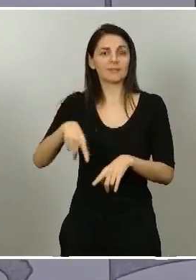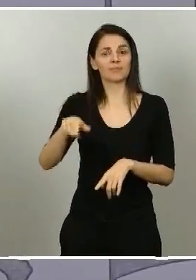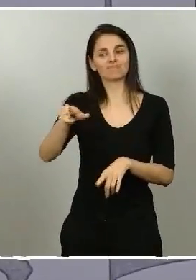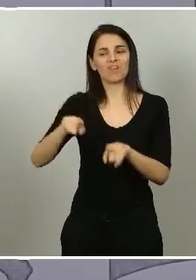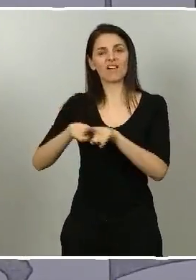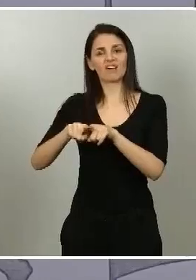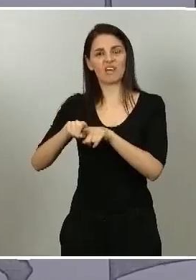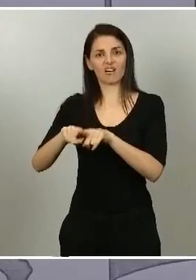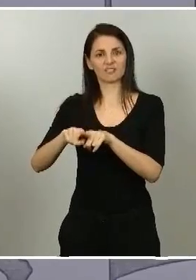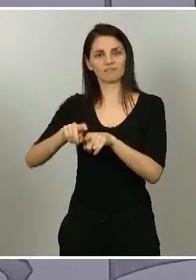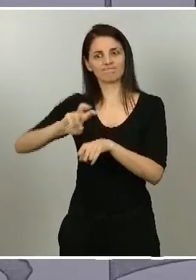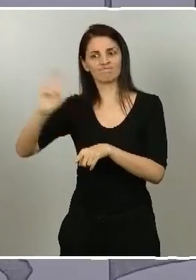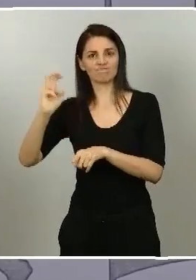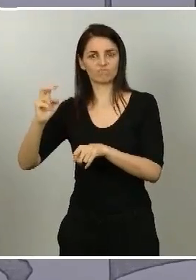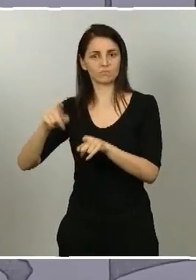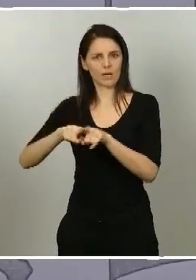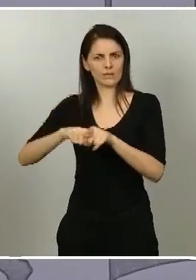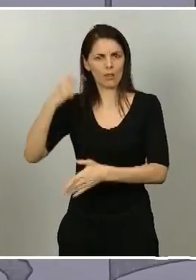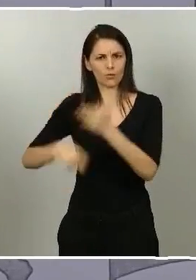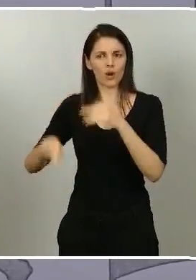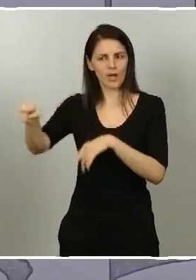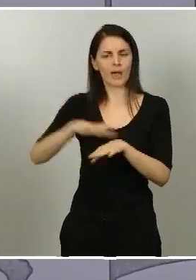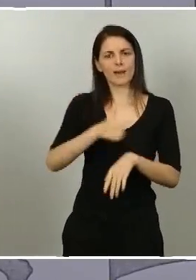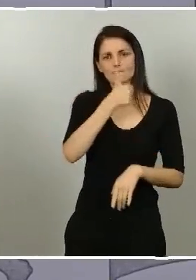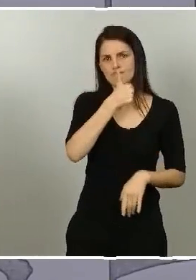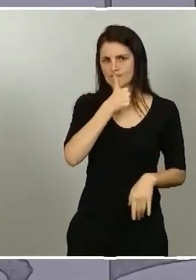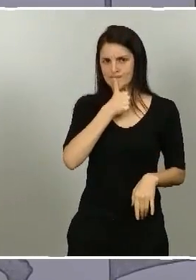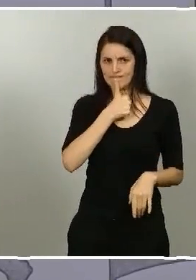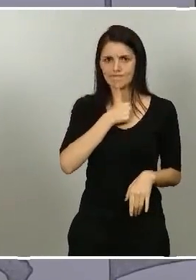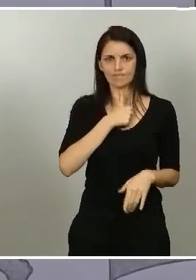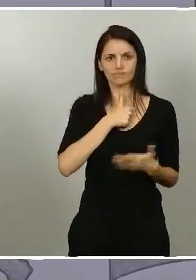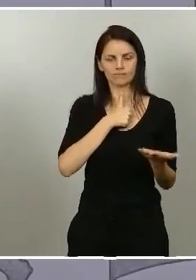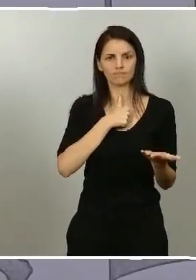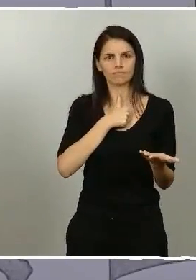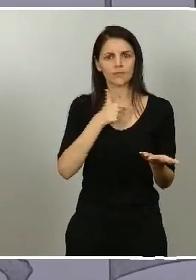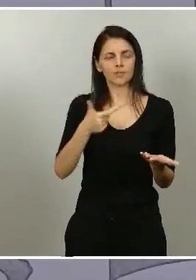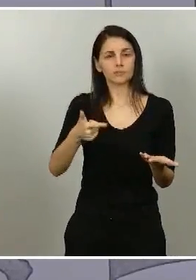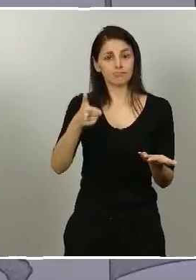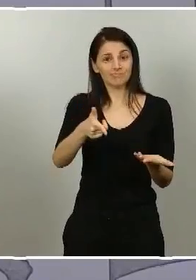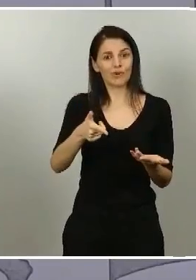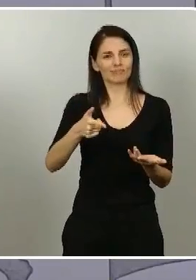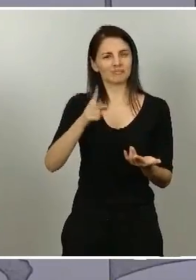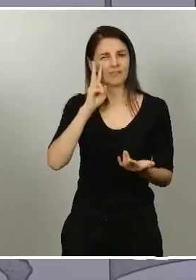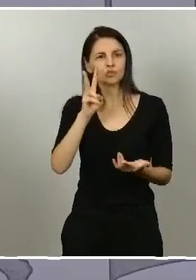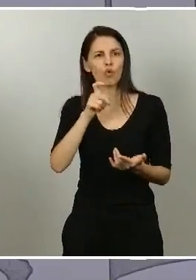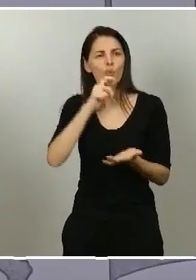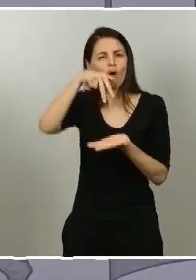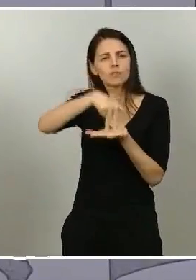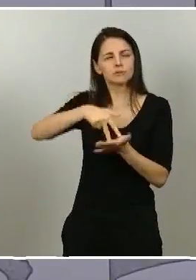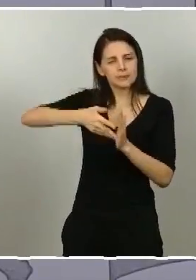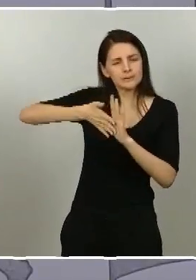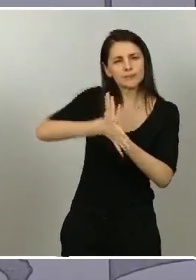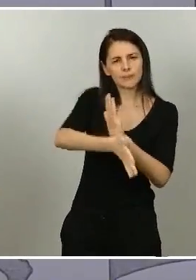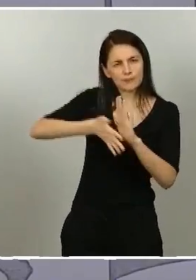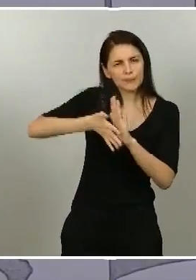descabelladas. Como todos los españoles, le he visto explicarse una y otra vez, responder a todo tipo de dudas, de